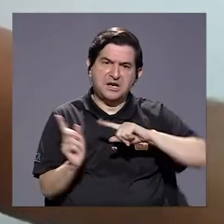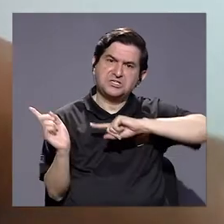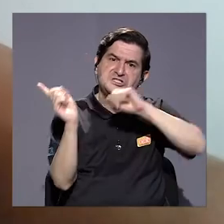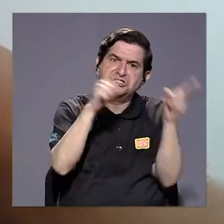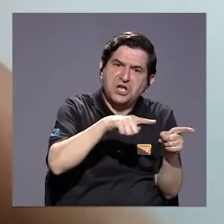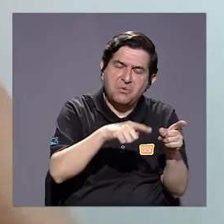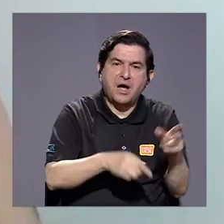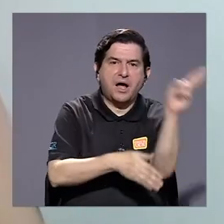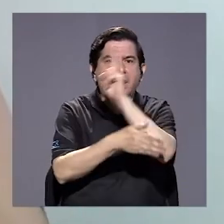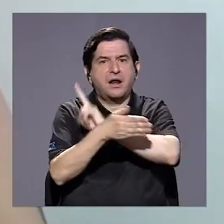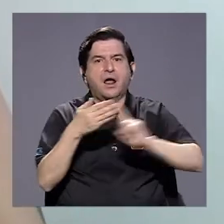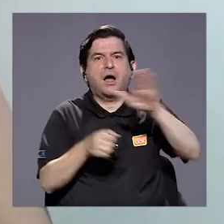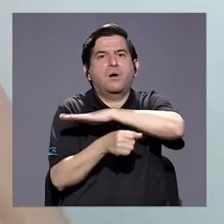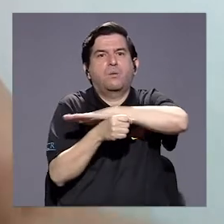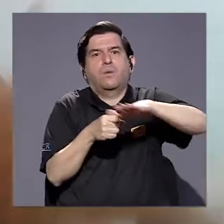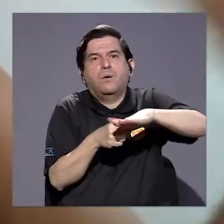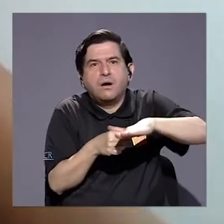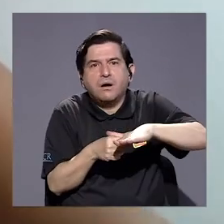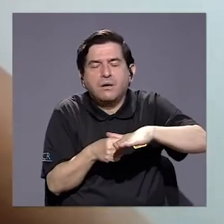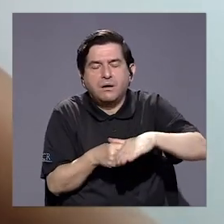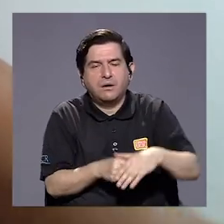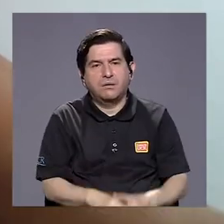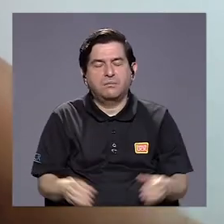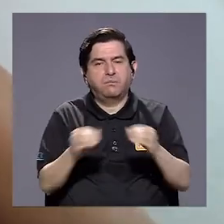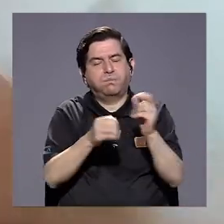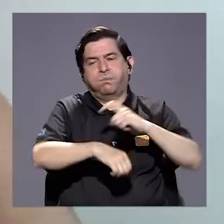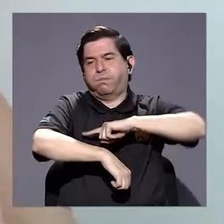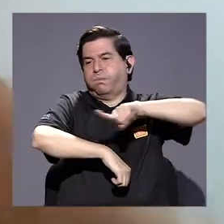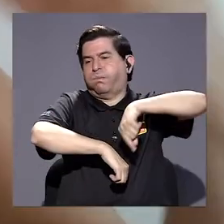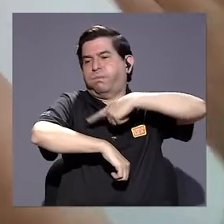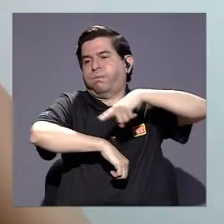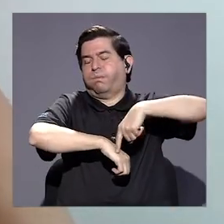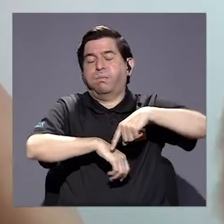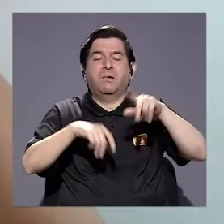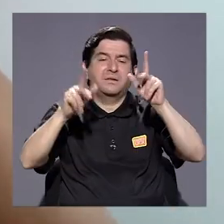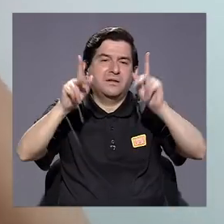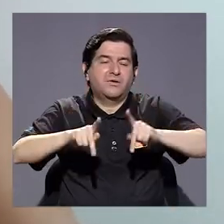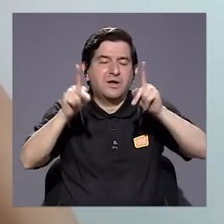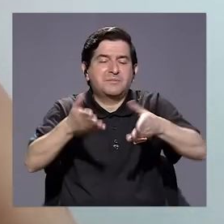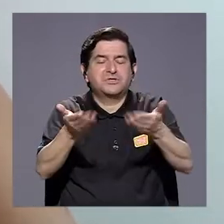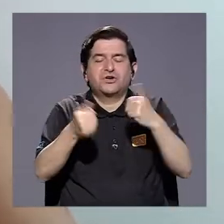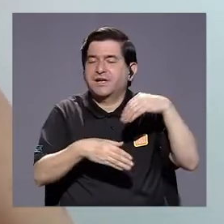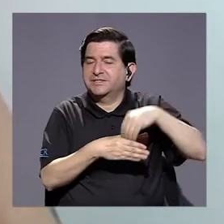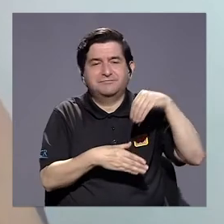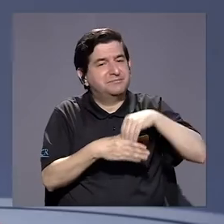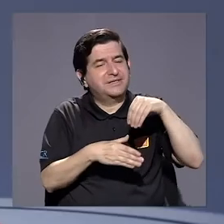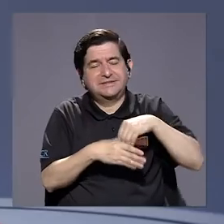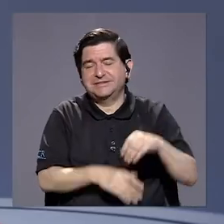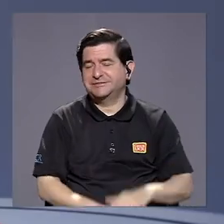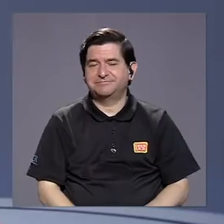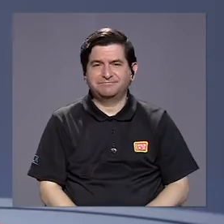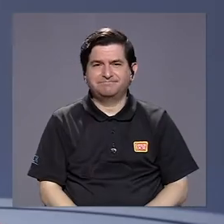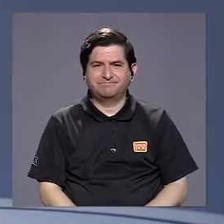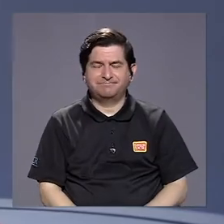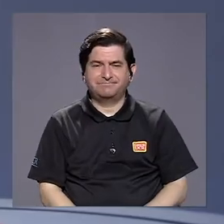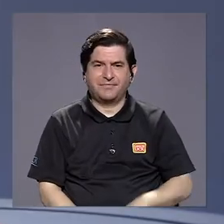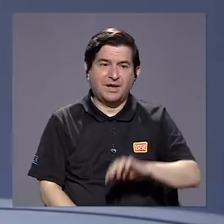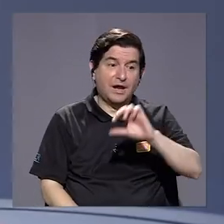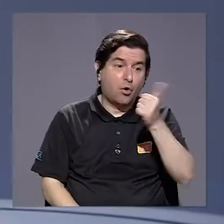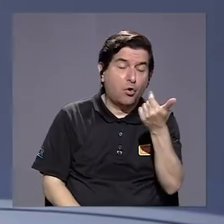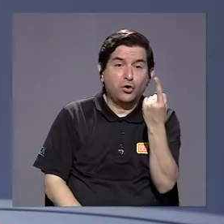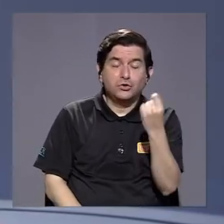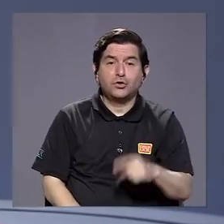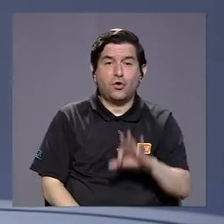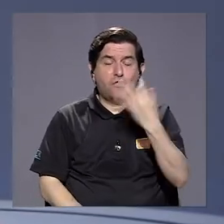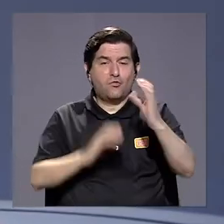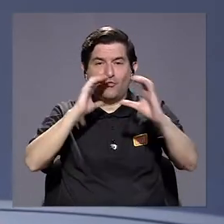persona hasta universitaria completa es mucho más tiempo de lo que la propia población quisiera invertir en eso. Se me queda otro que son los medios de